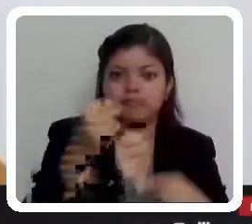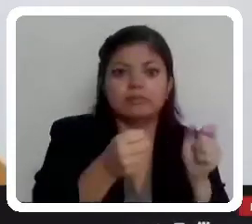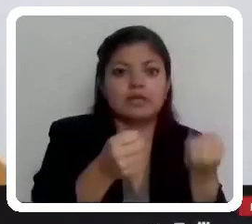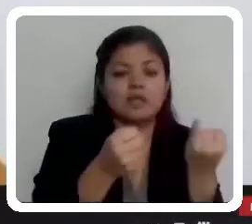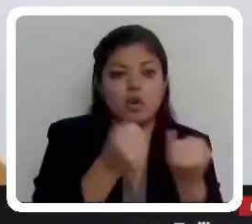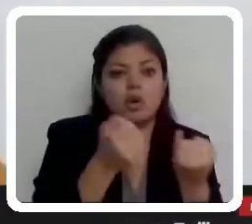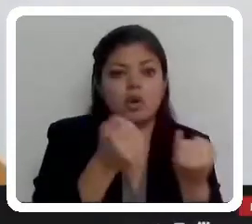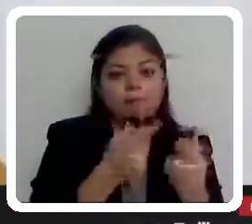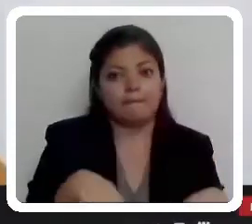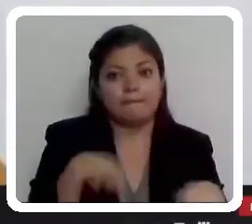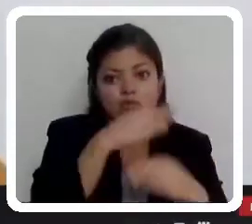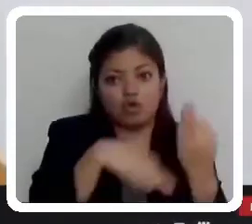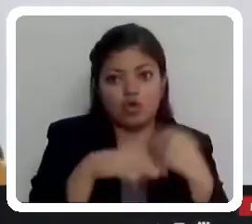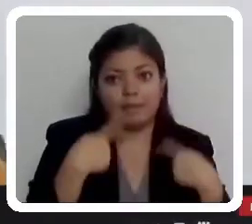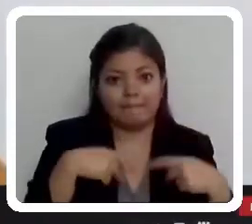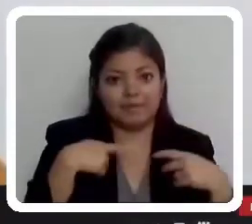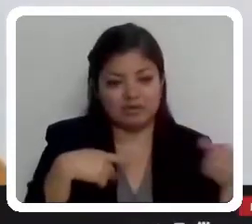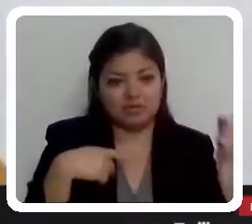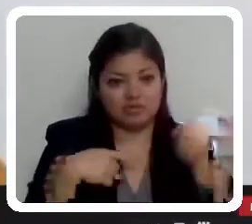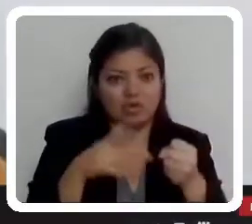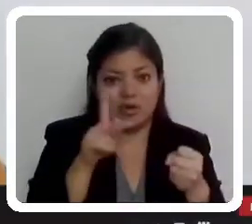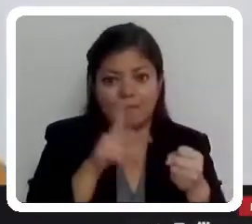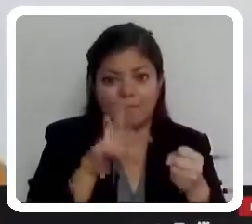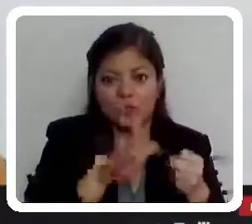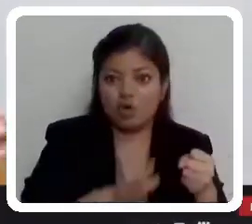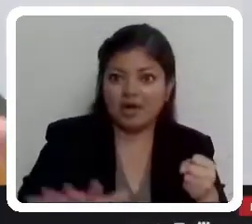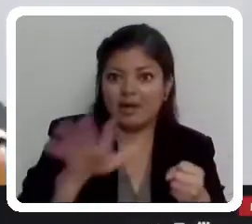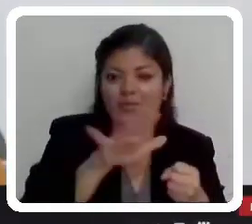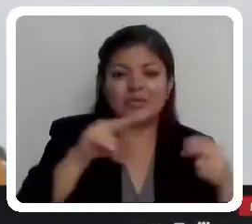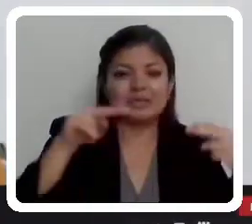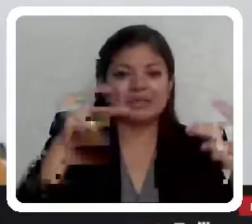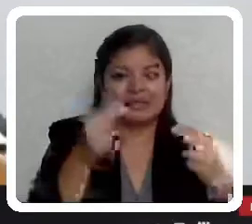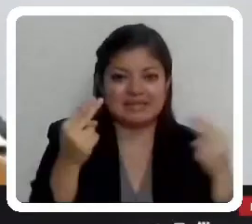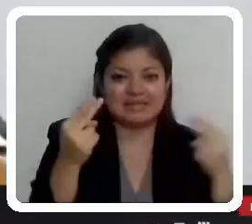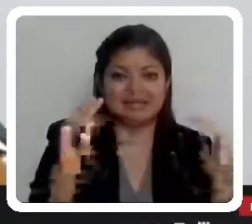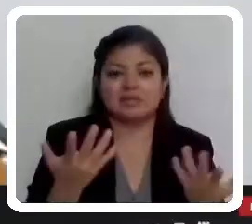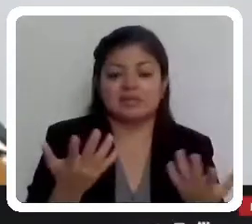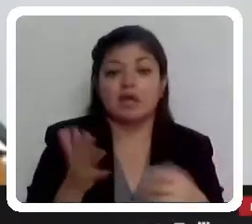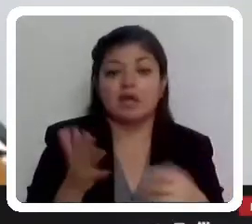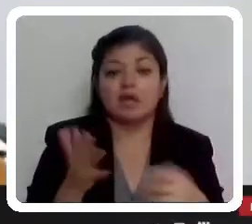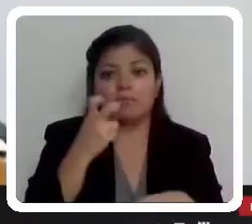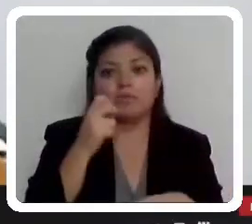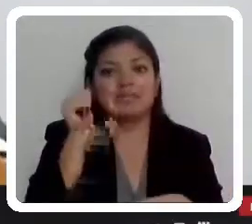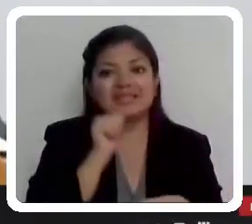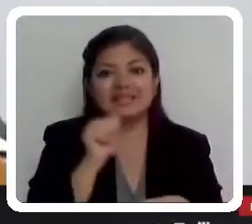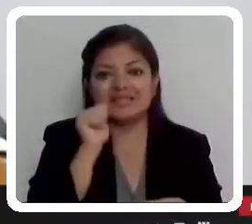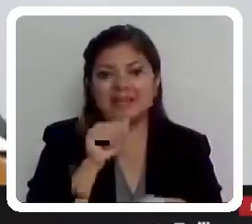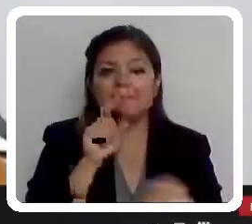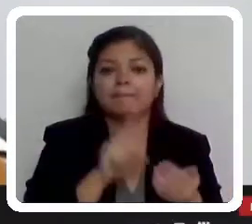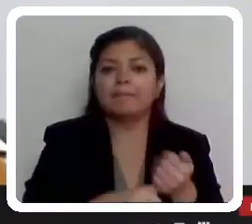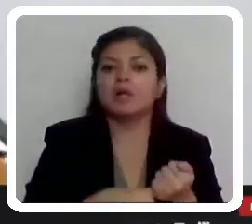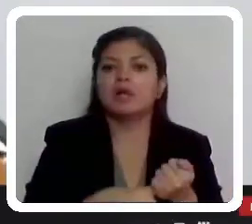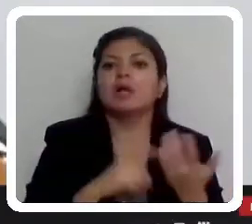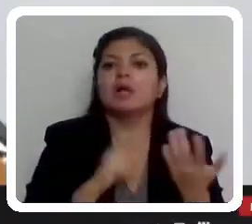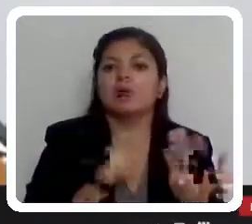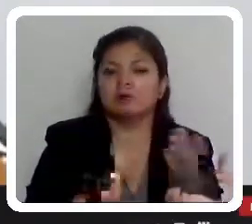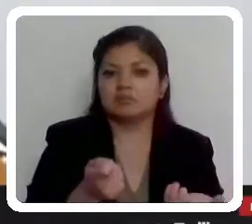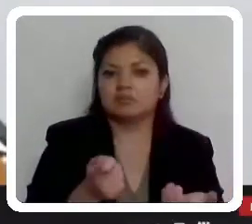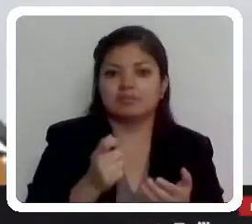entregarle el poder al pueblo, que el pueblo nos diga qué es lo que se requiere. Y siempre dentro del marco legal